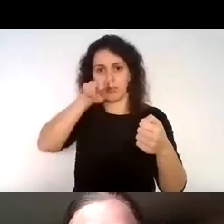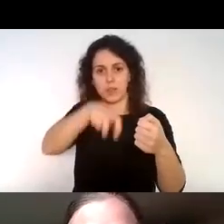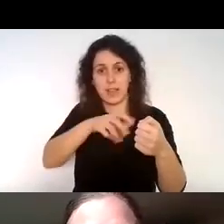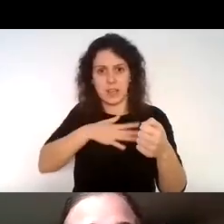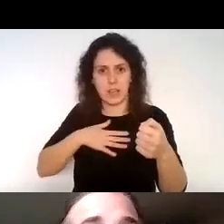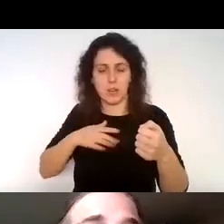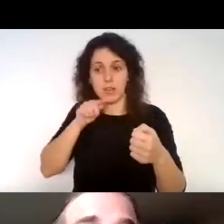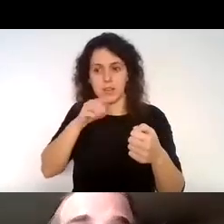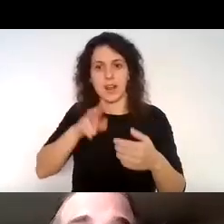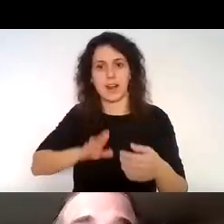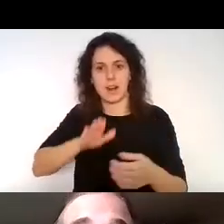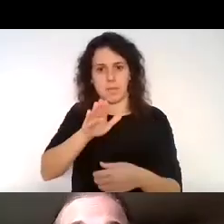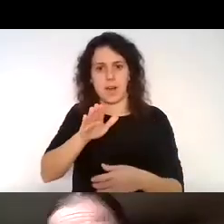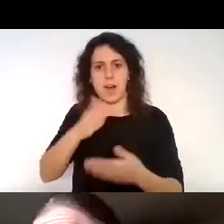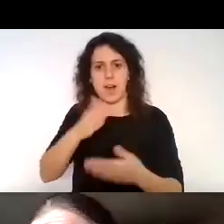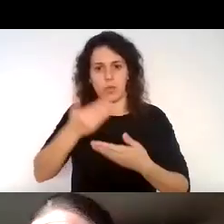luego hemos